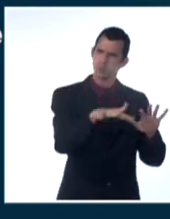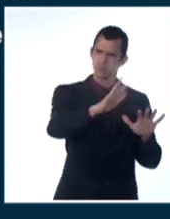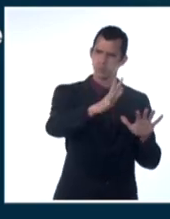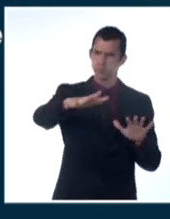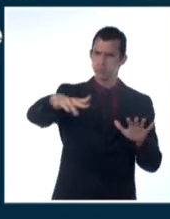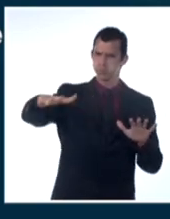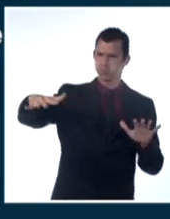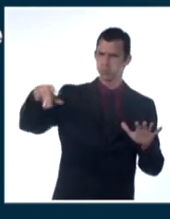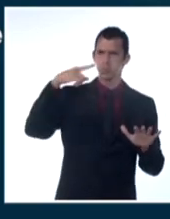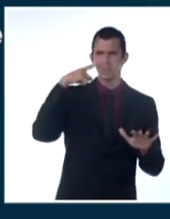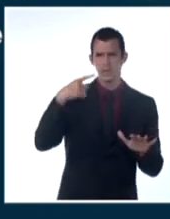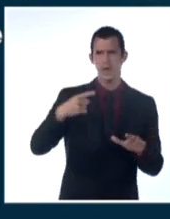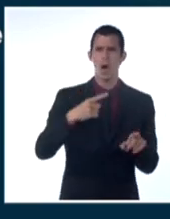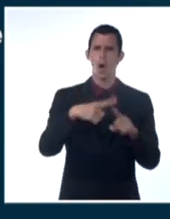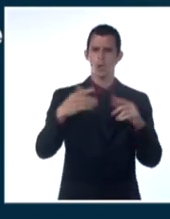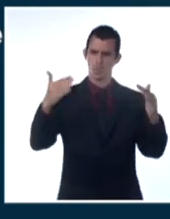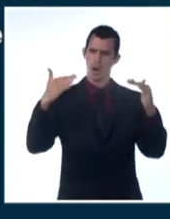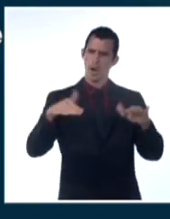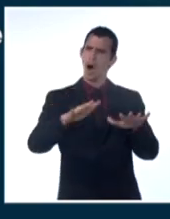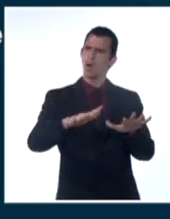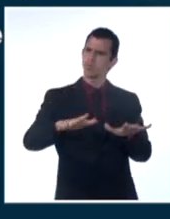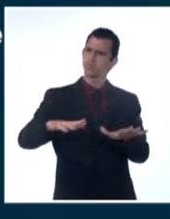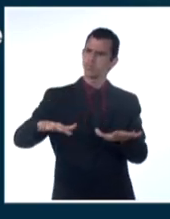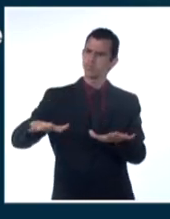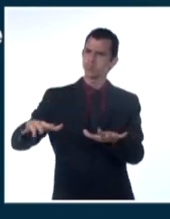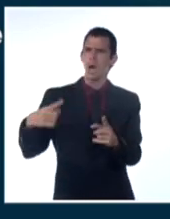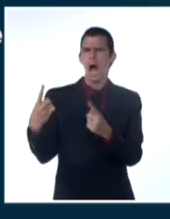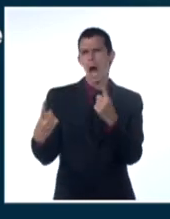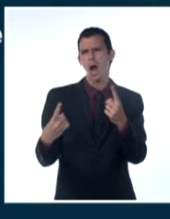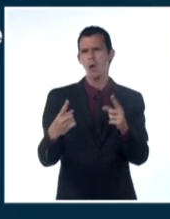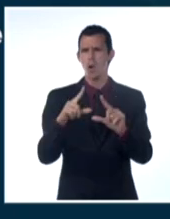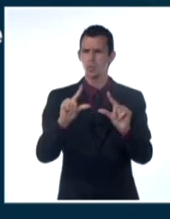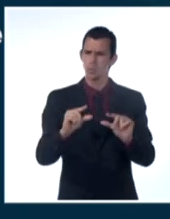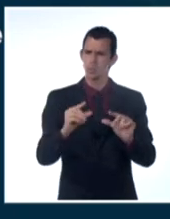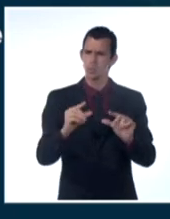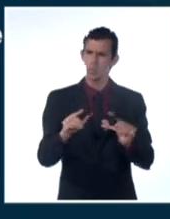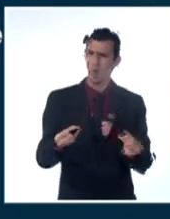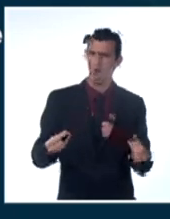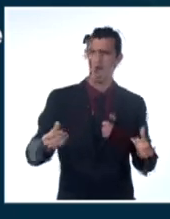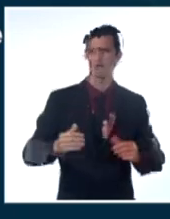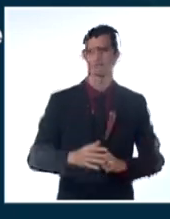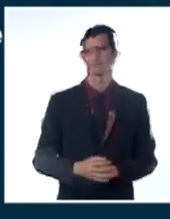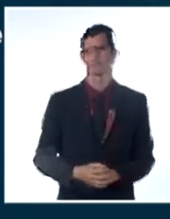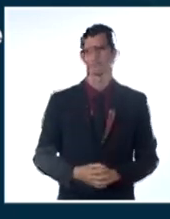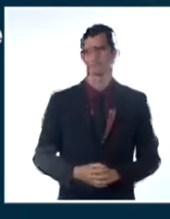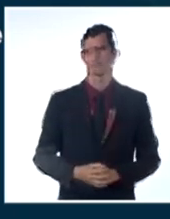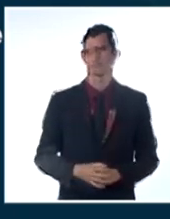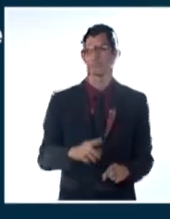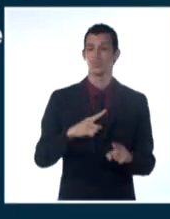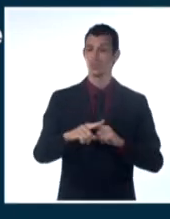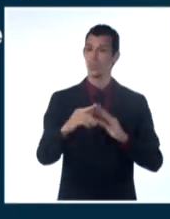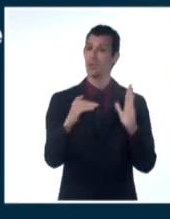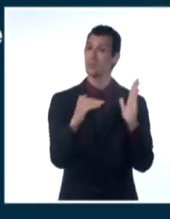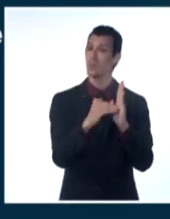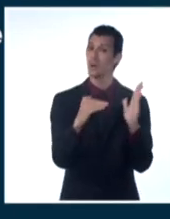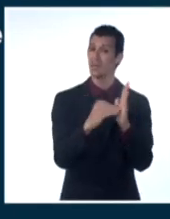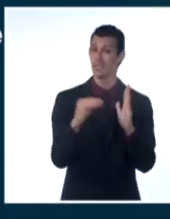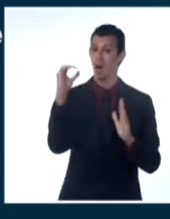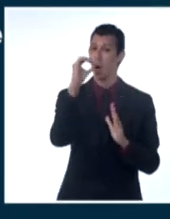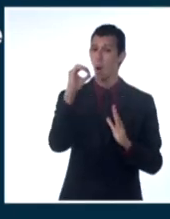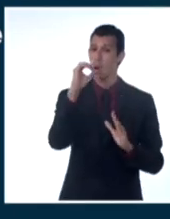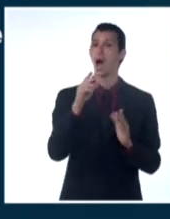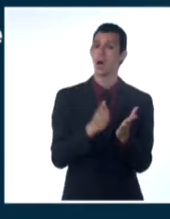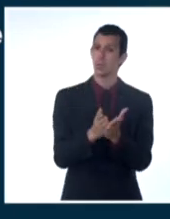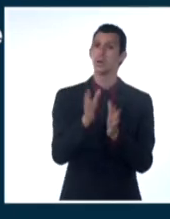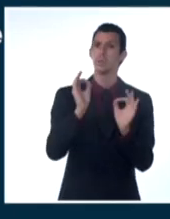sur. En el mar, poco liaje en la costa norte del centro y la región oriental, acá se incrementará durante horas de la tarde, tendremos poco liaje desde Cabo Cruz a Punta